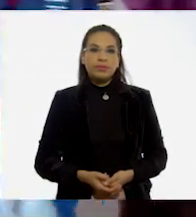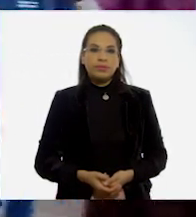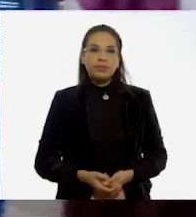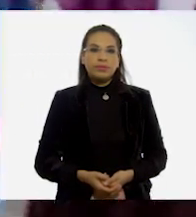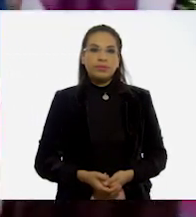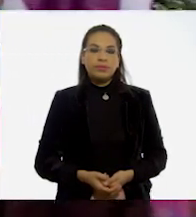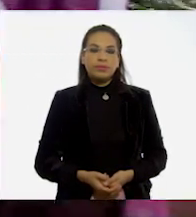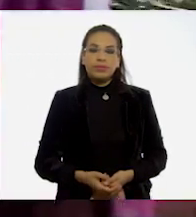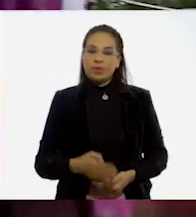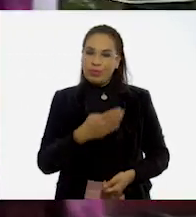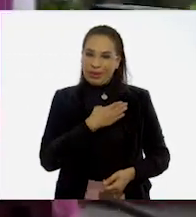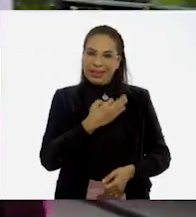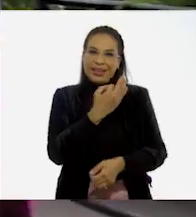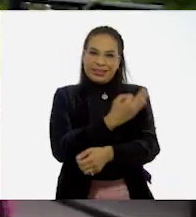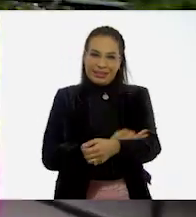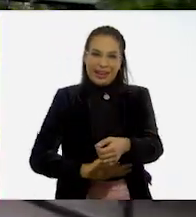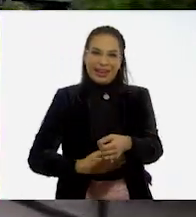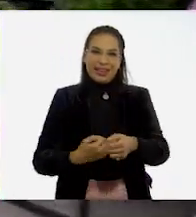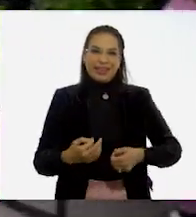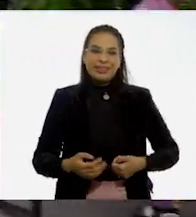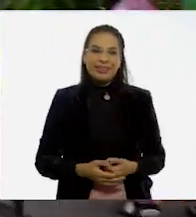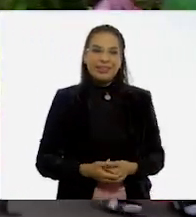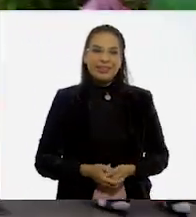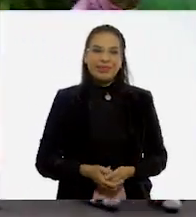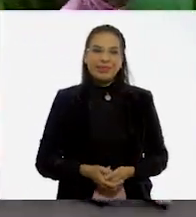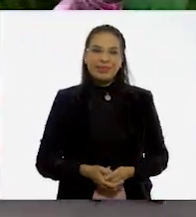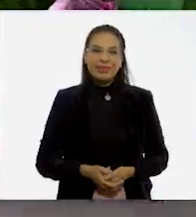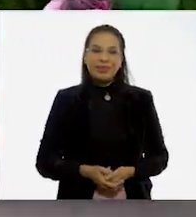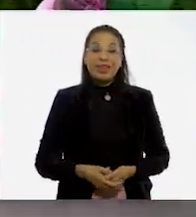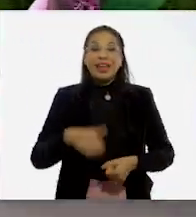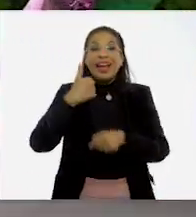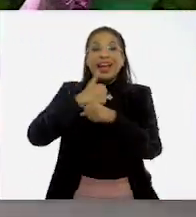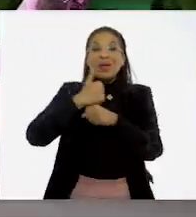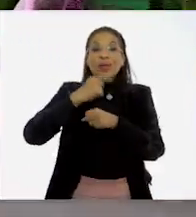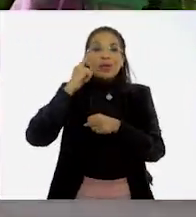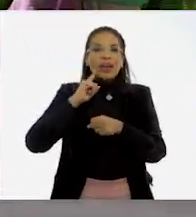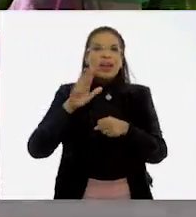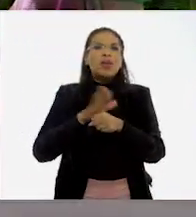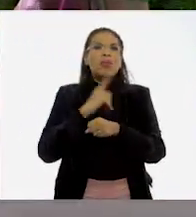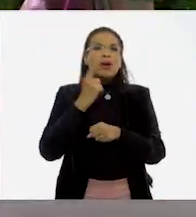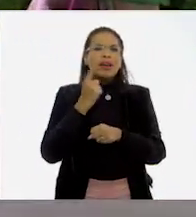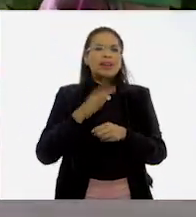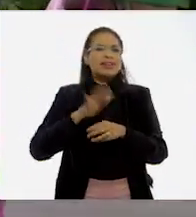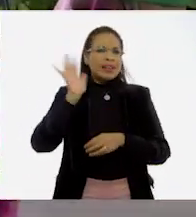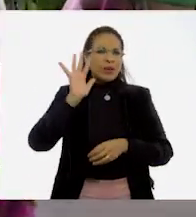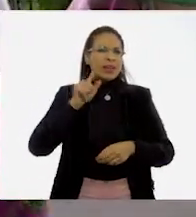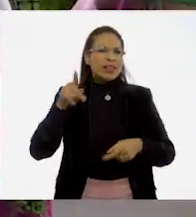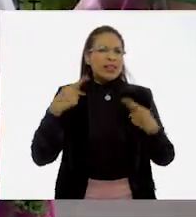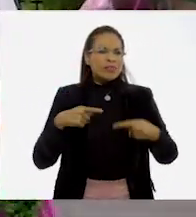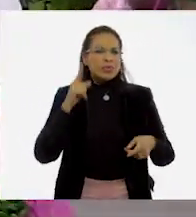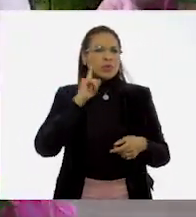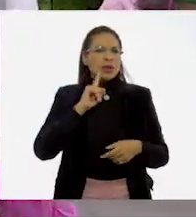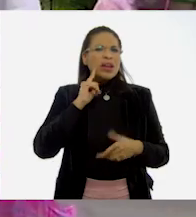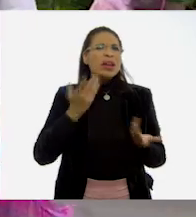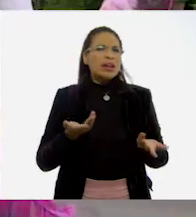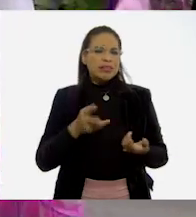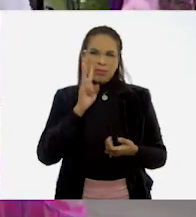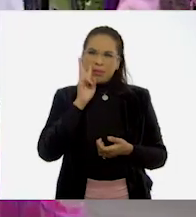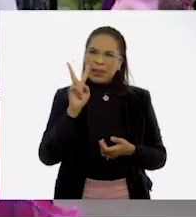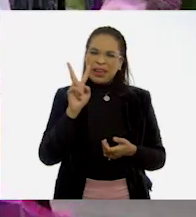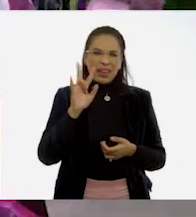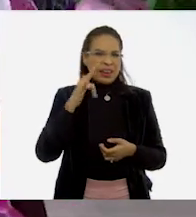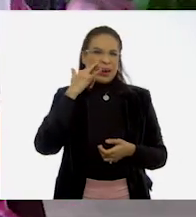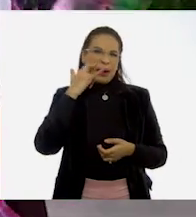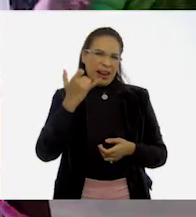Buenas tardes. tardes. Abuela, ¿por qué saludas a esa señora? Es un poco